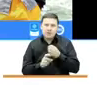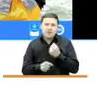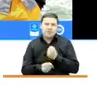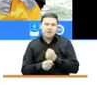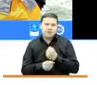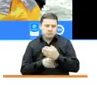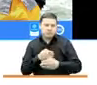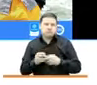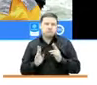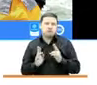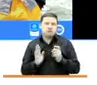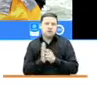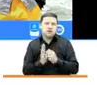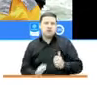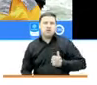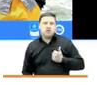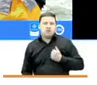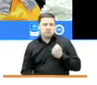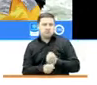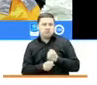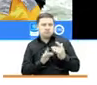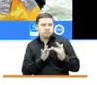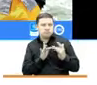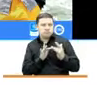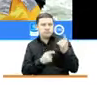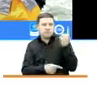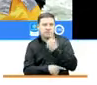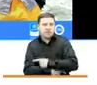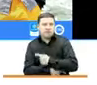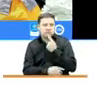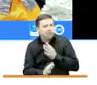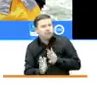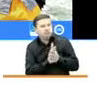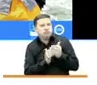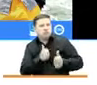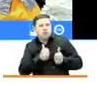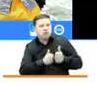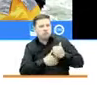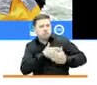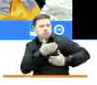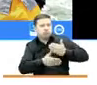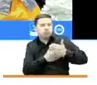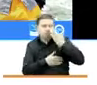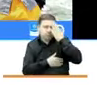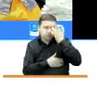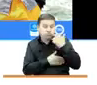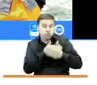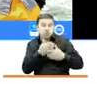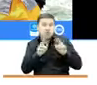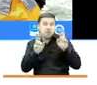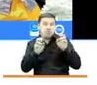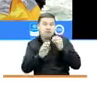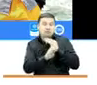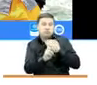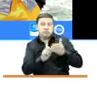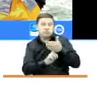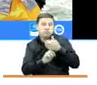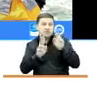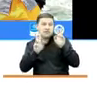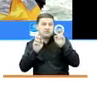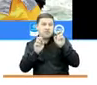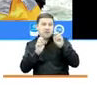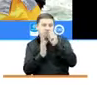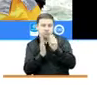haciendo y vamos a aprovechar para seguir en el día de hoy contándoles cuáles han sido los avances porque tenemos avances en temas de prevención en temas del